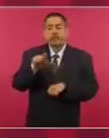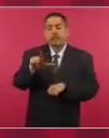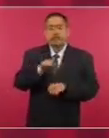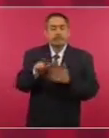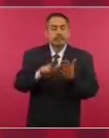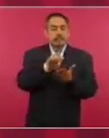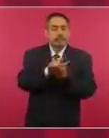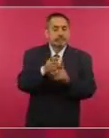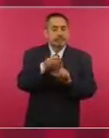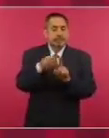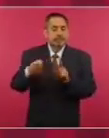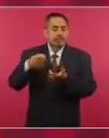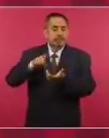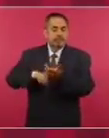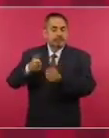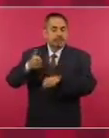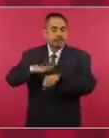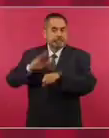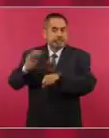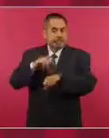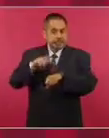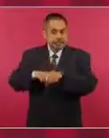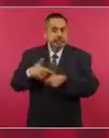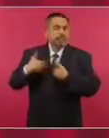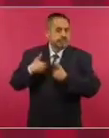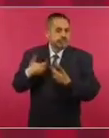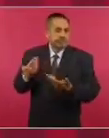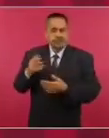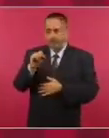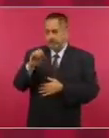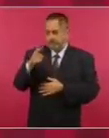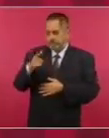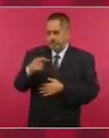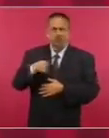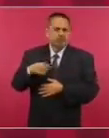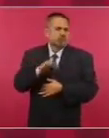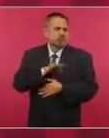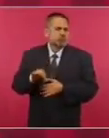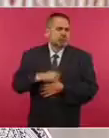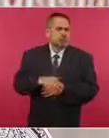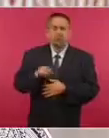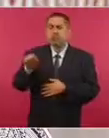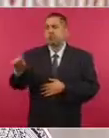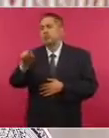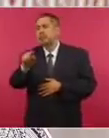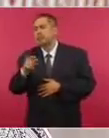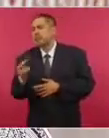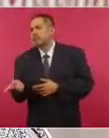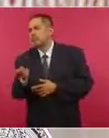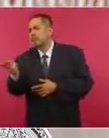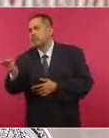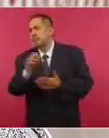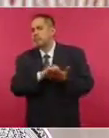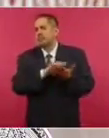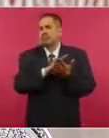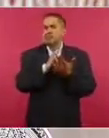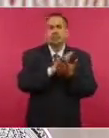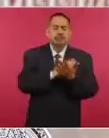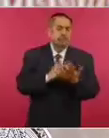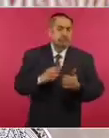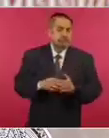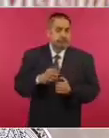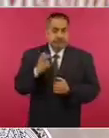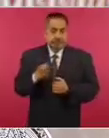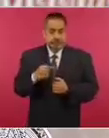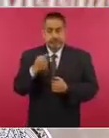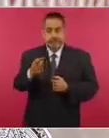Orgánica de la Administración Pública Federal, tiene las atribuciones para organizarlo, por lo cual en la tercera semana del